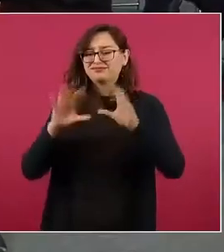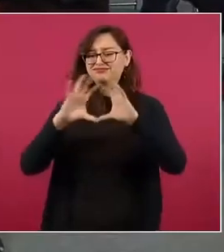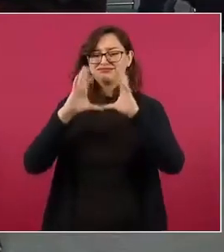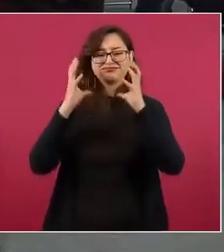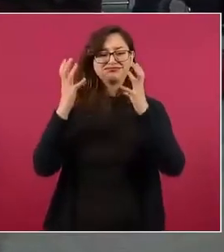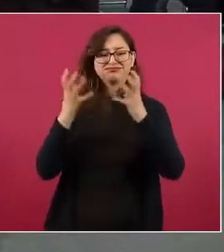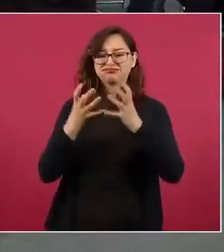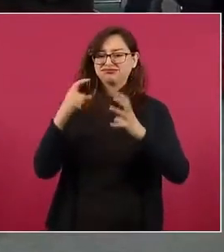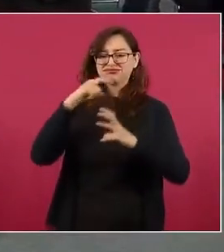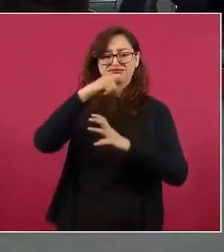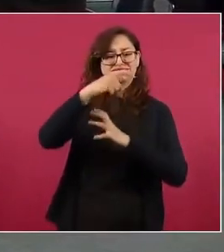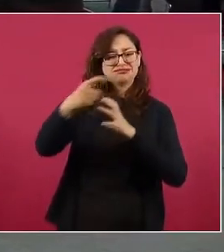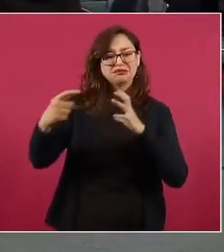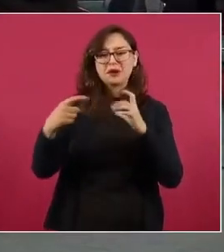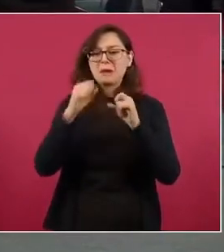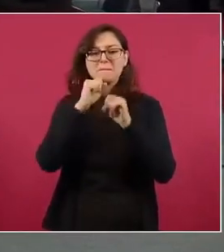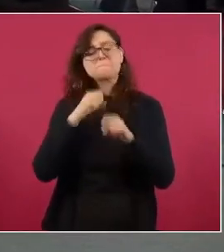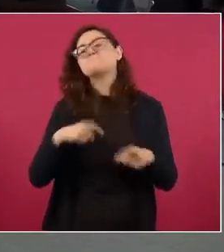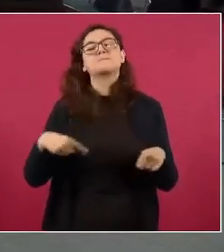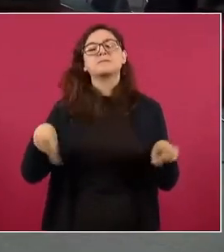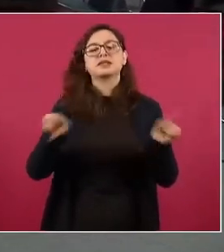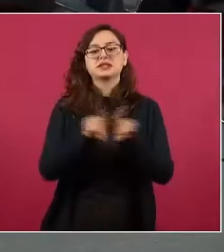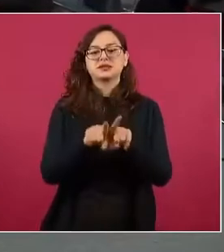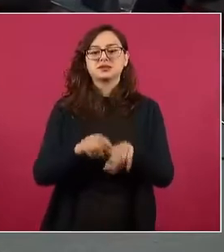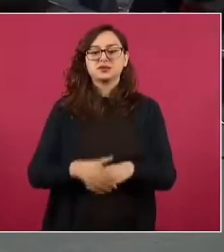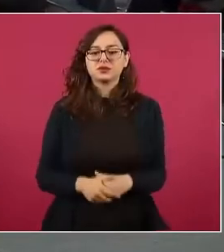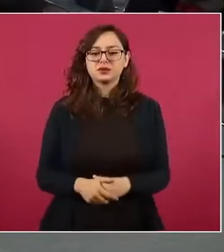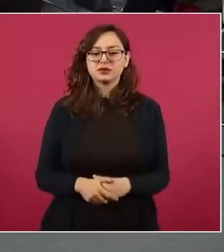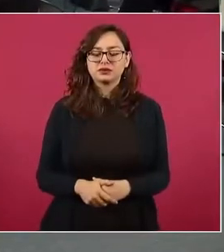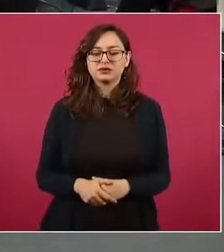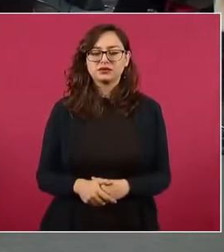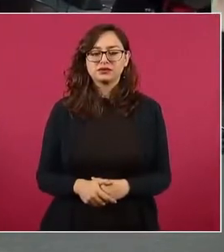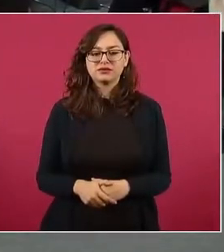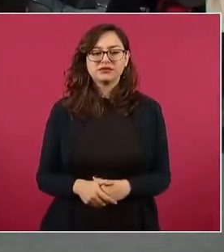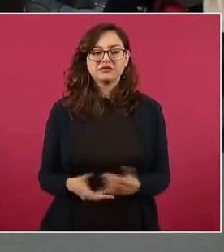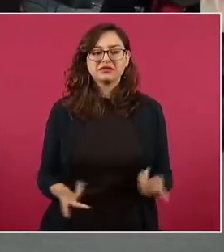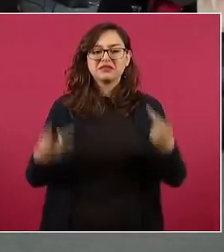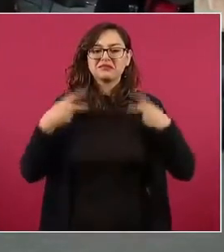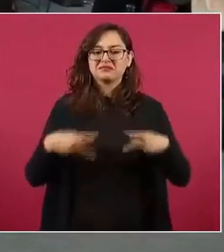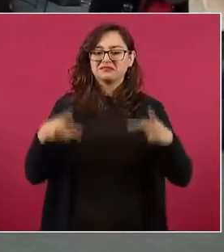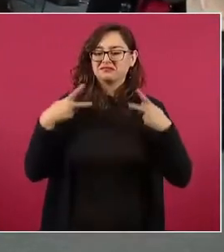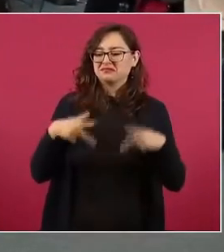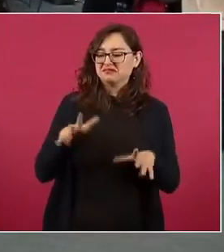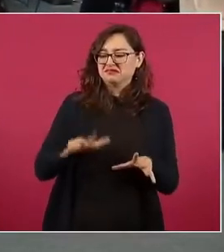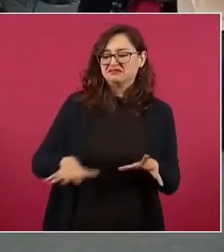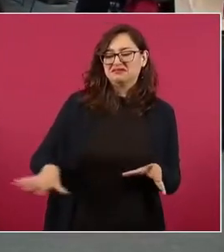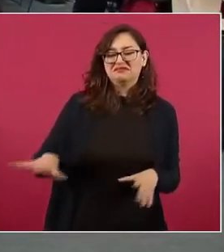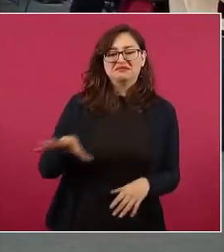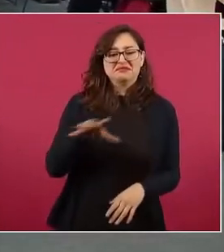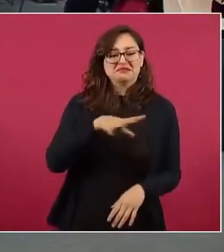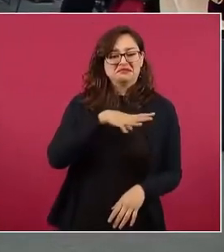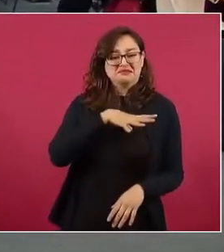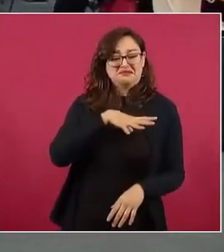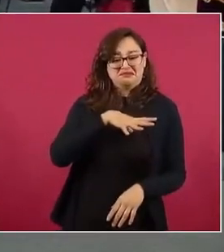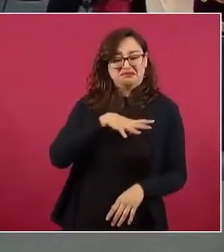se desprecia al pueblo